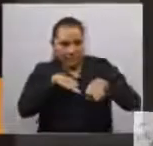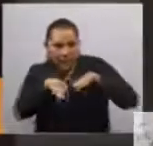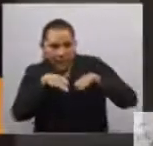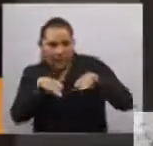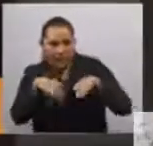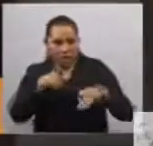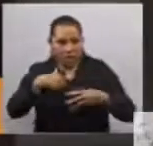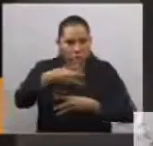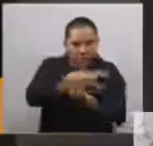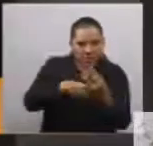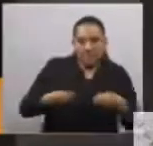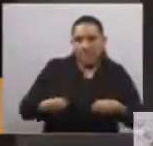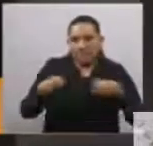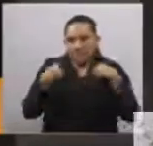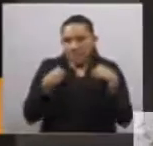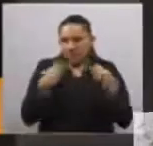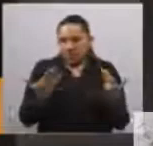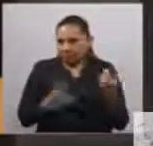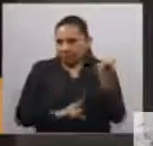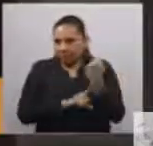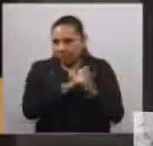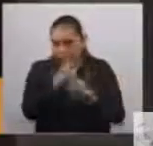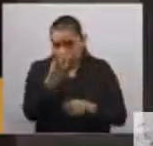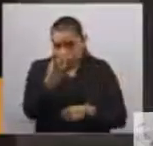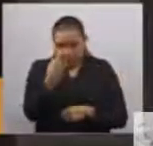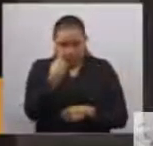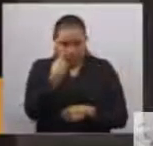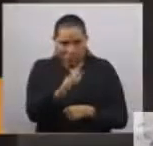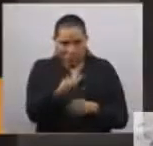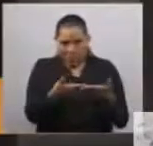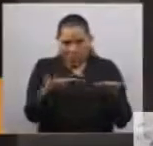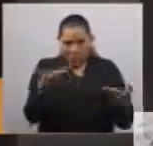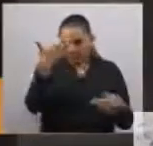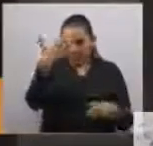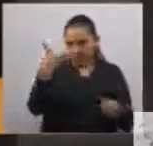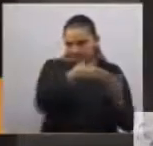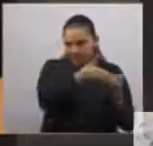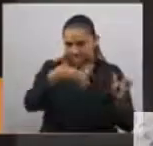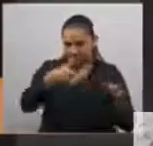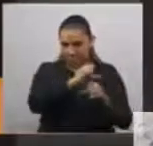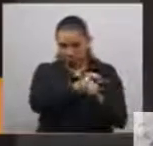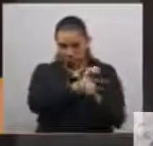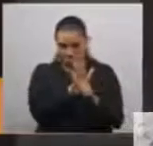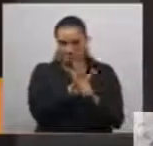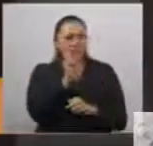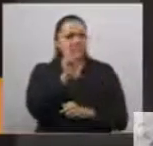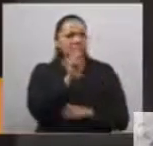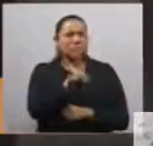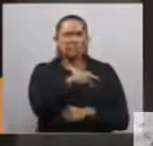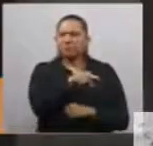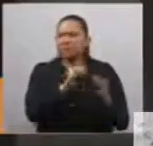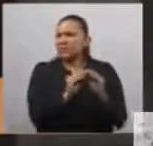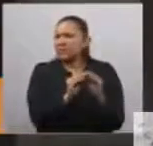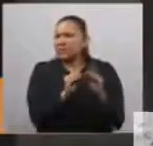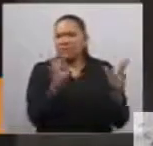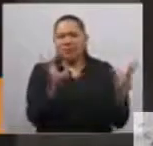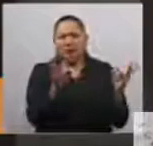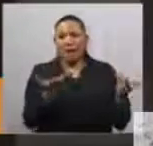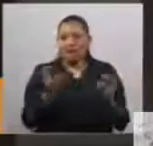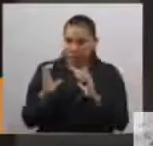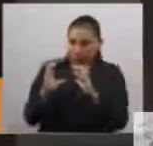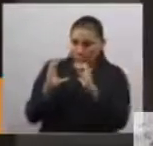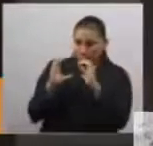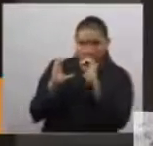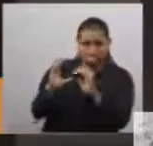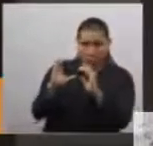demostrado la actual emergencia sanitaria por COVID-19. ¿Qué ha reflejado la relevancia del papel que juegan los cuidados